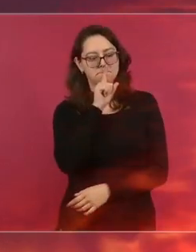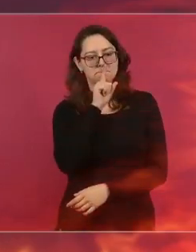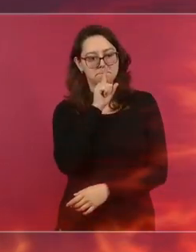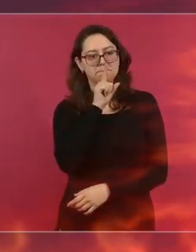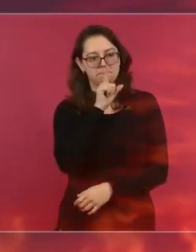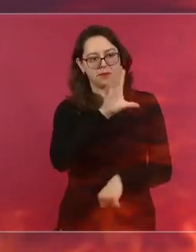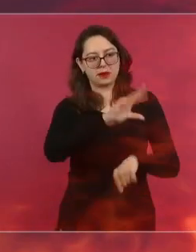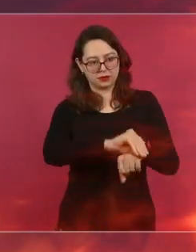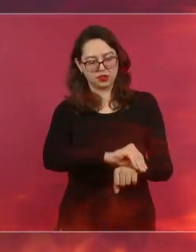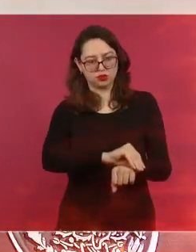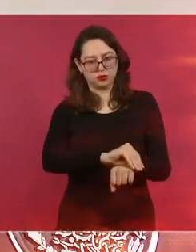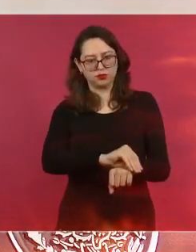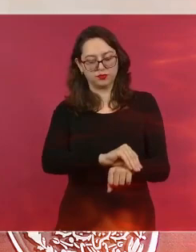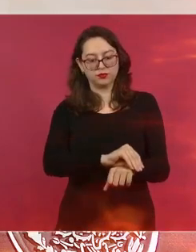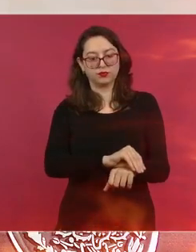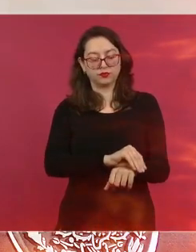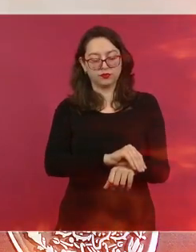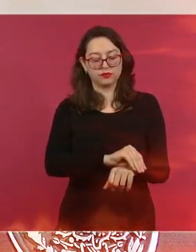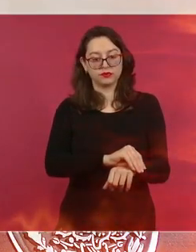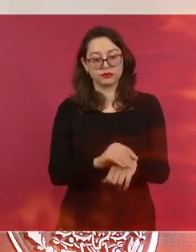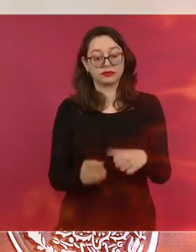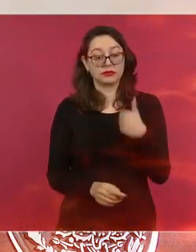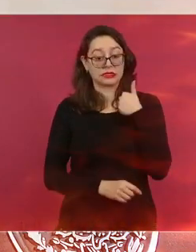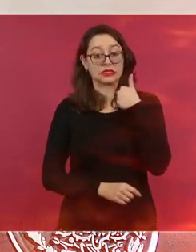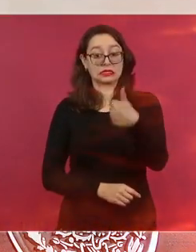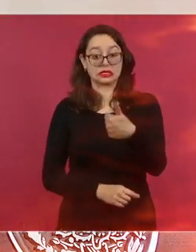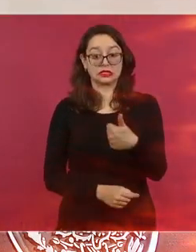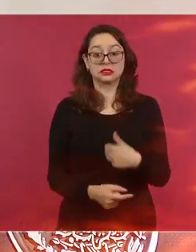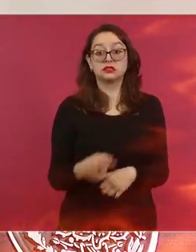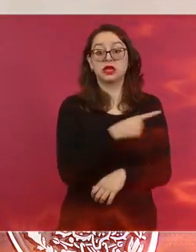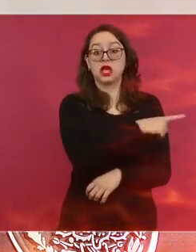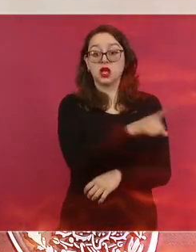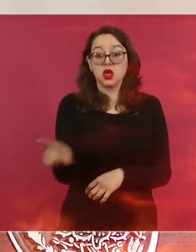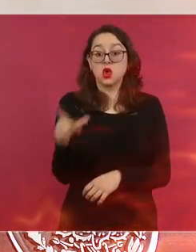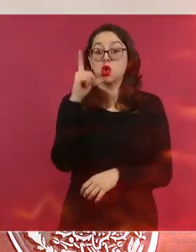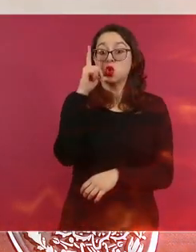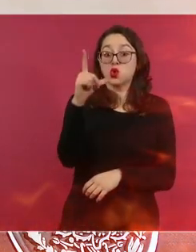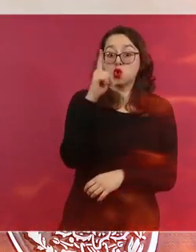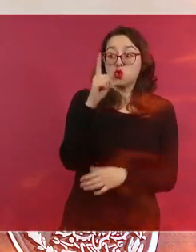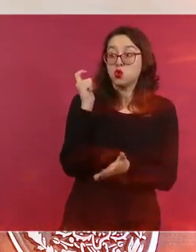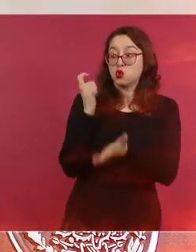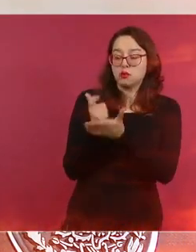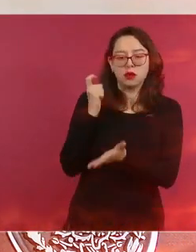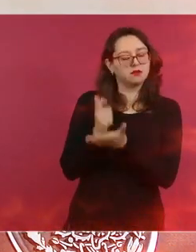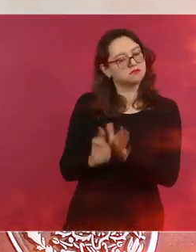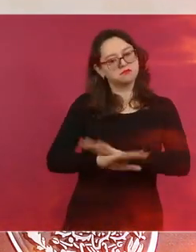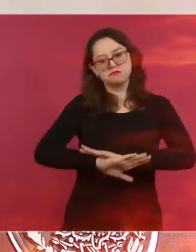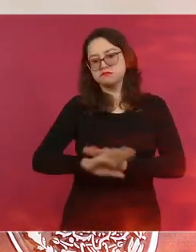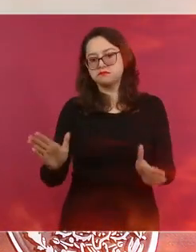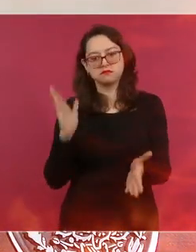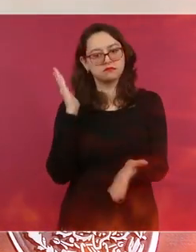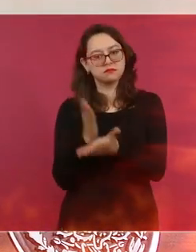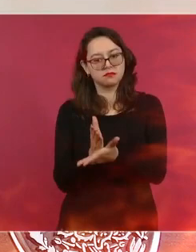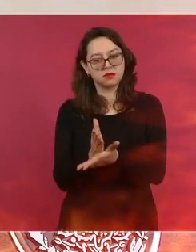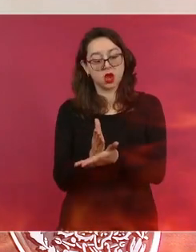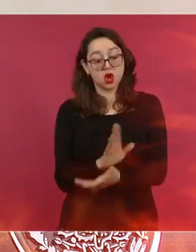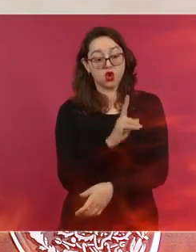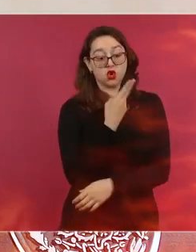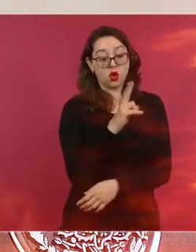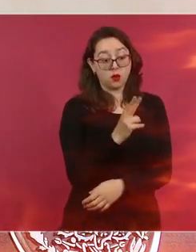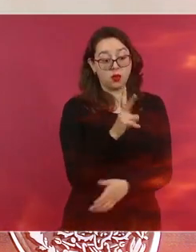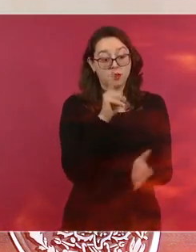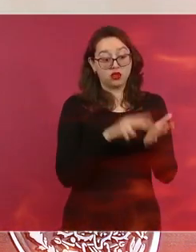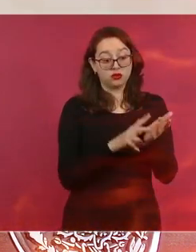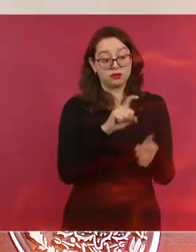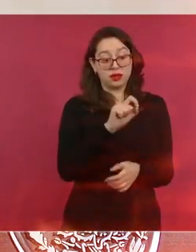intereses a quienes soliciten crédito. Esto va destinado a los 377 hoteles de Acapulco. La Secretaría de